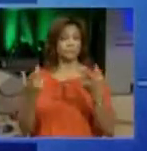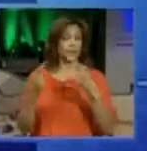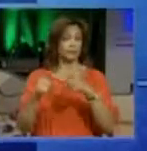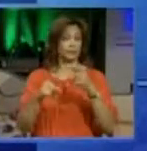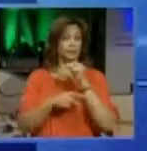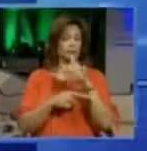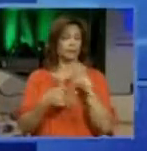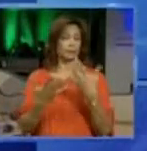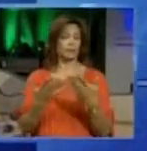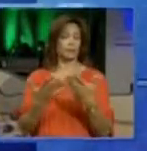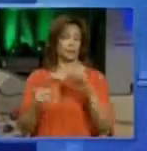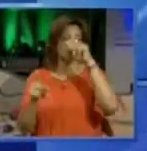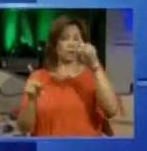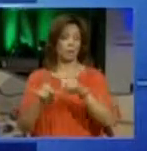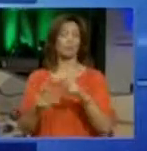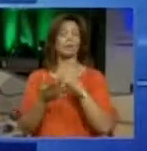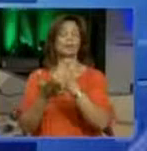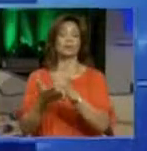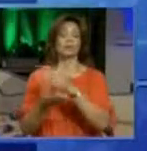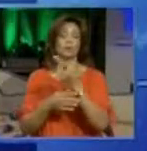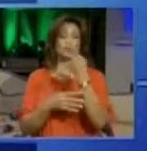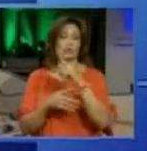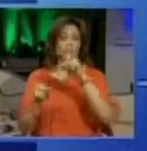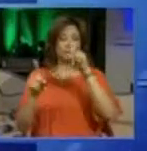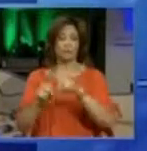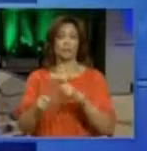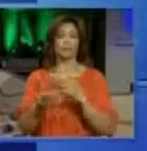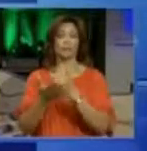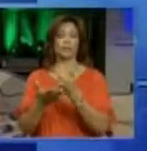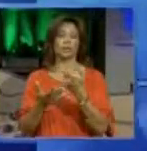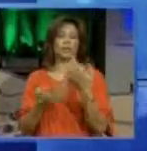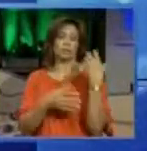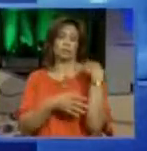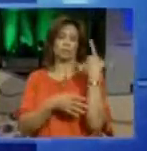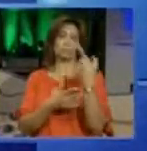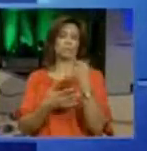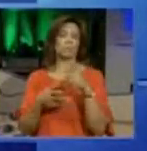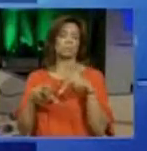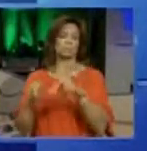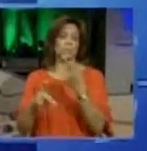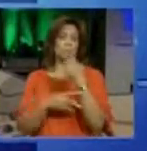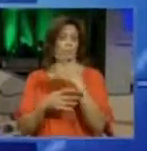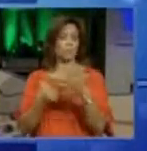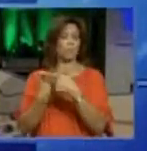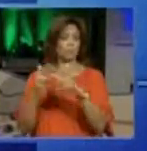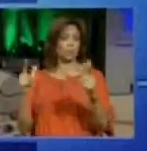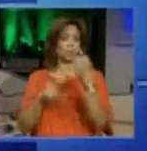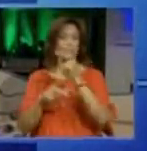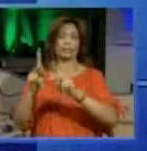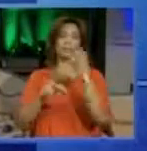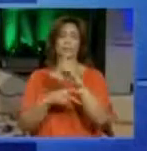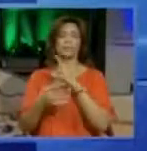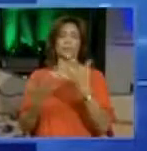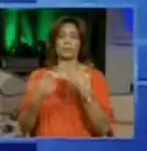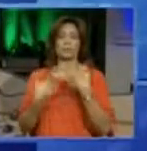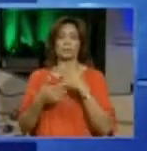pasando, que ella esté bajo un acuerdo de cooperación, y bajo un acuerdo de cooperación las autoridades federales tienden a darle unas libertades a esa persona, porque